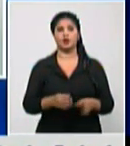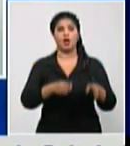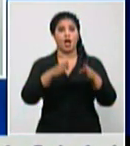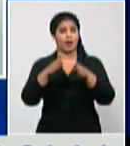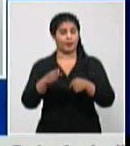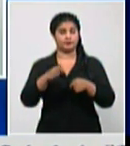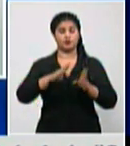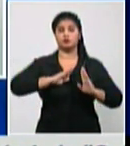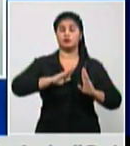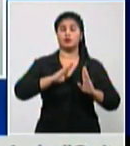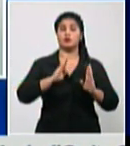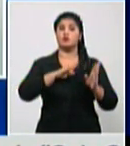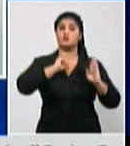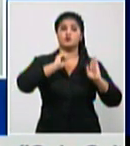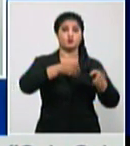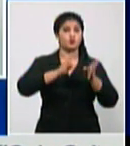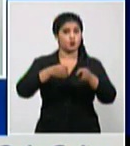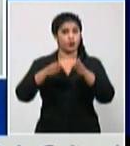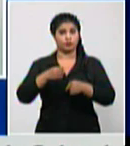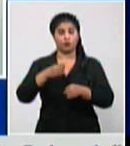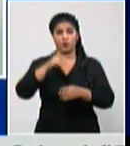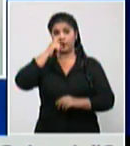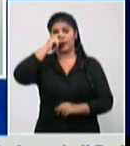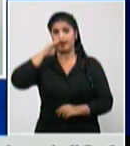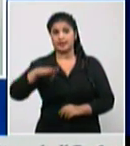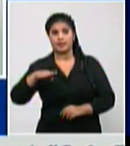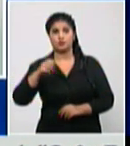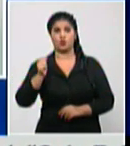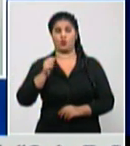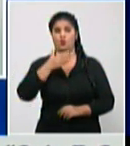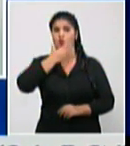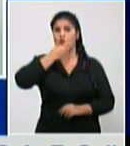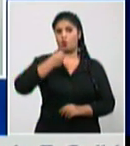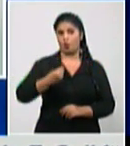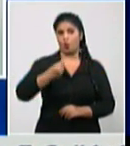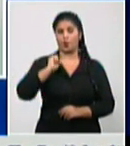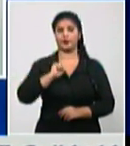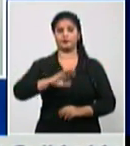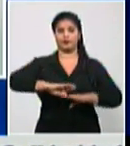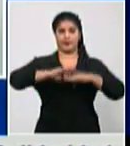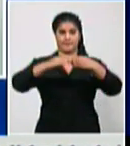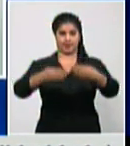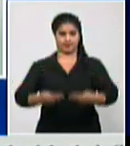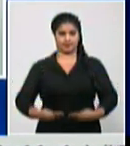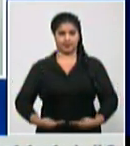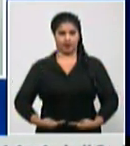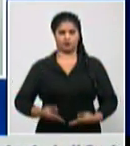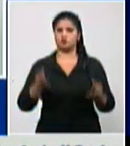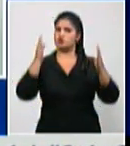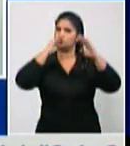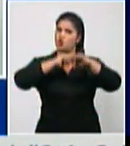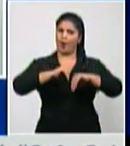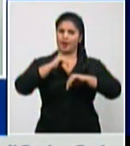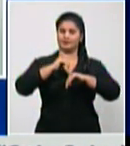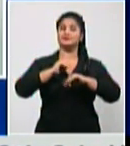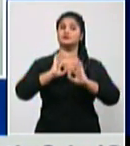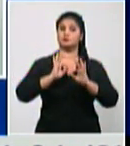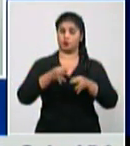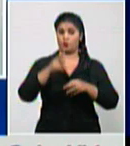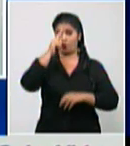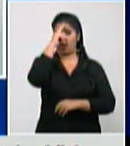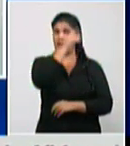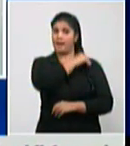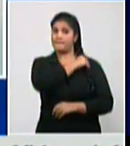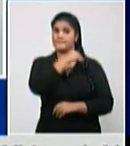más de 700 investigaciones y 16 ensayos clínicos en ejecución y hoy tenemos 56 brigadas